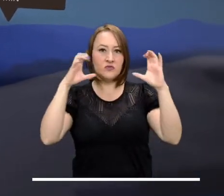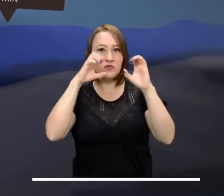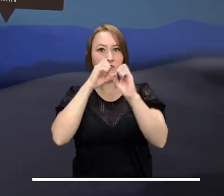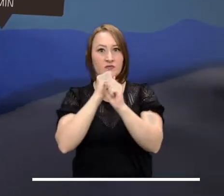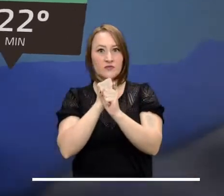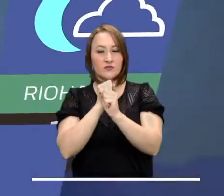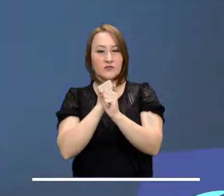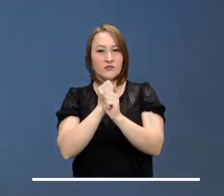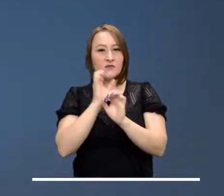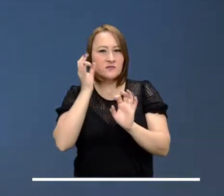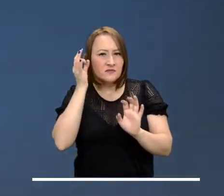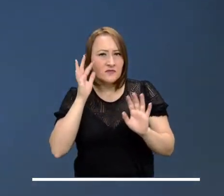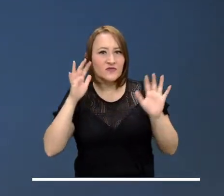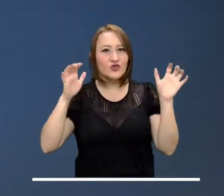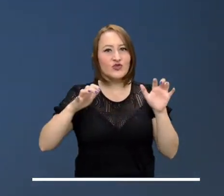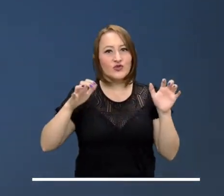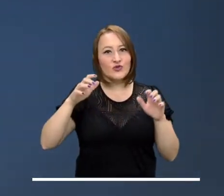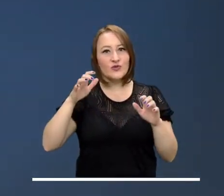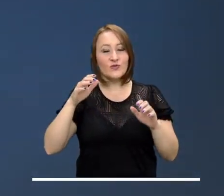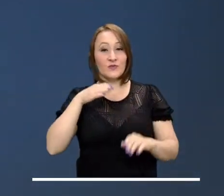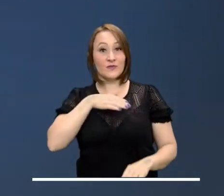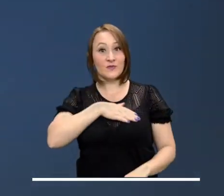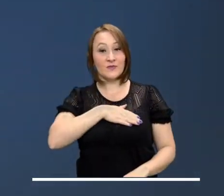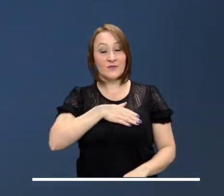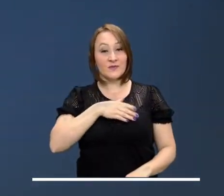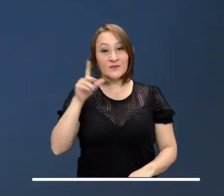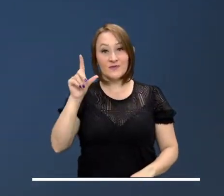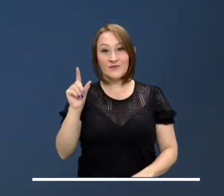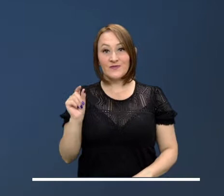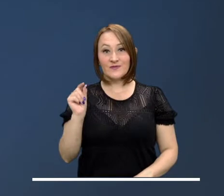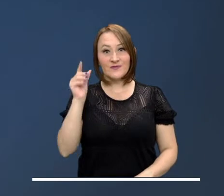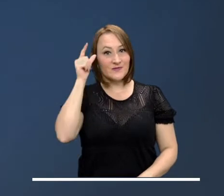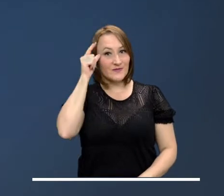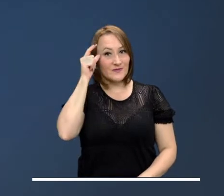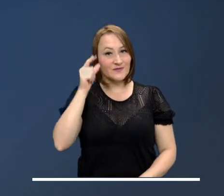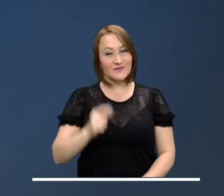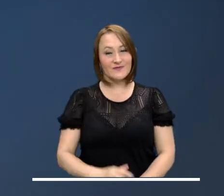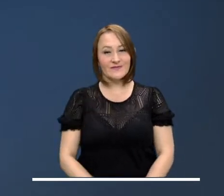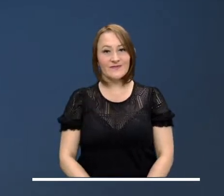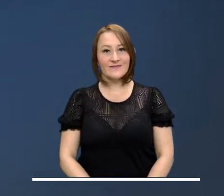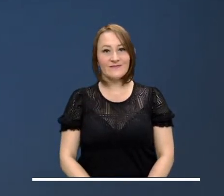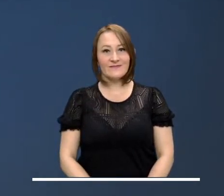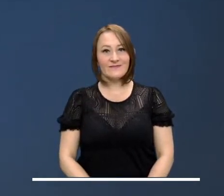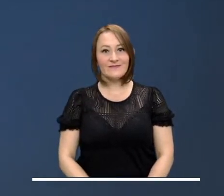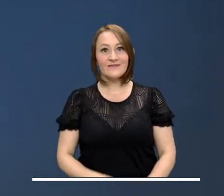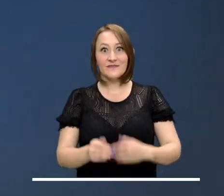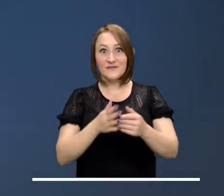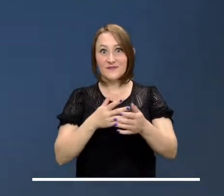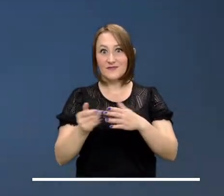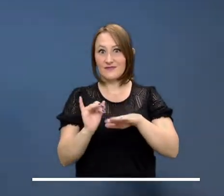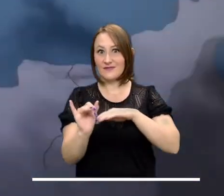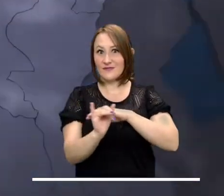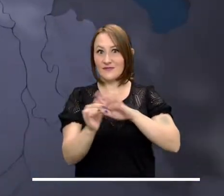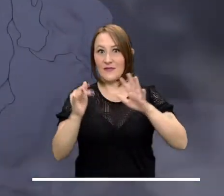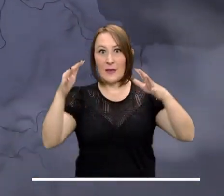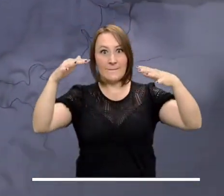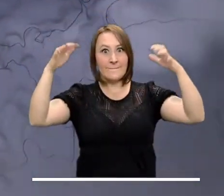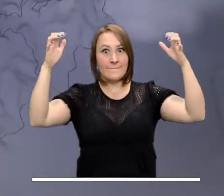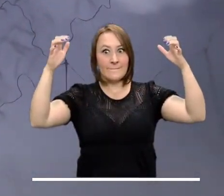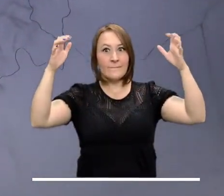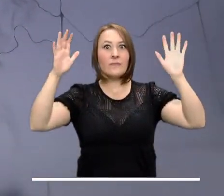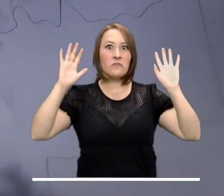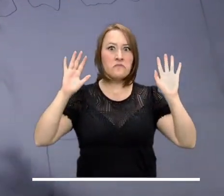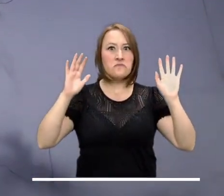Bolívar, Cesar y Córdoba. Sigue el tiempo seco reinando en las islas de San Andrés y Providencia, donde además se prevé un cielo con poca